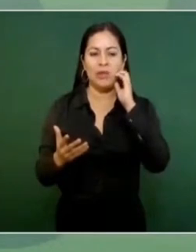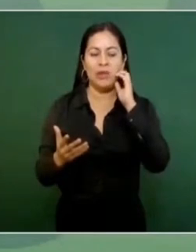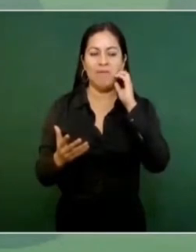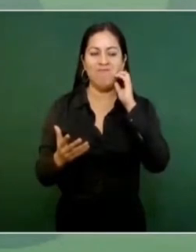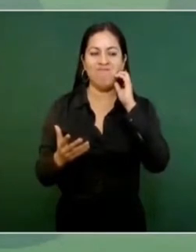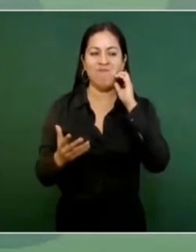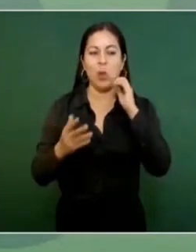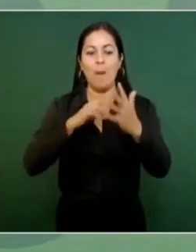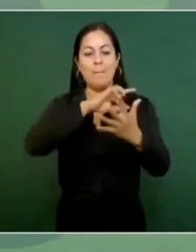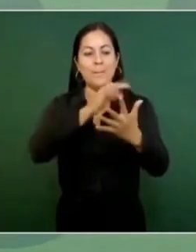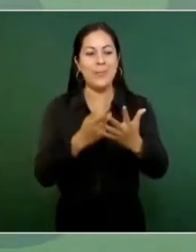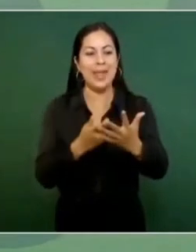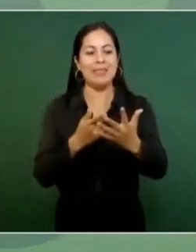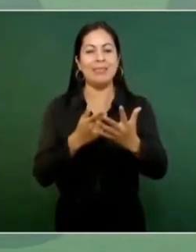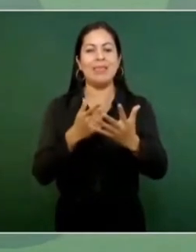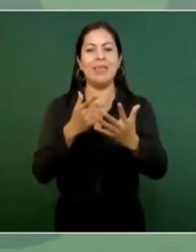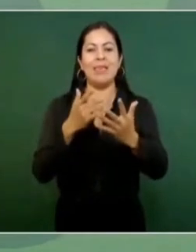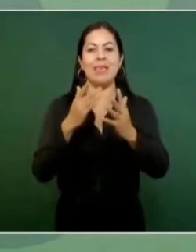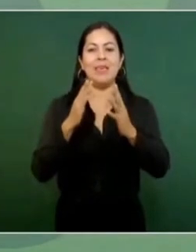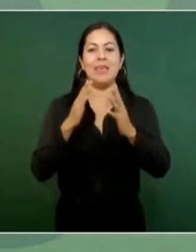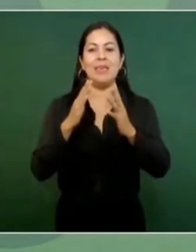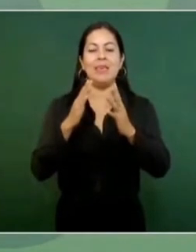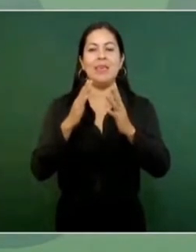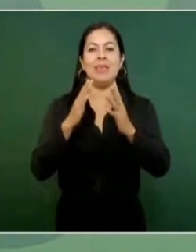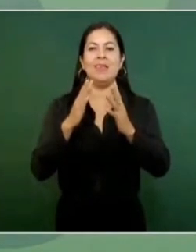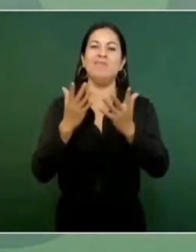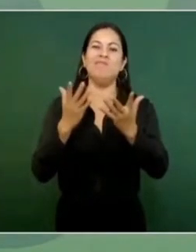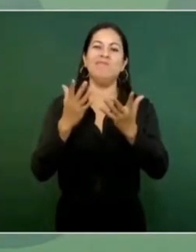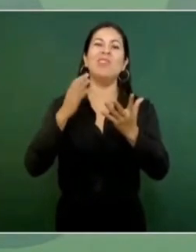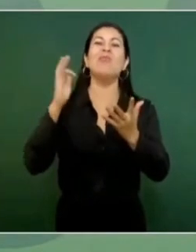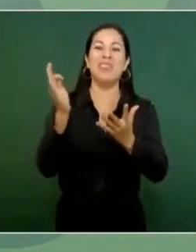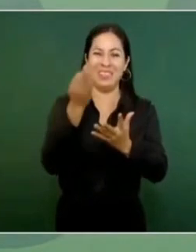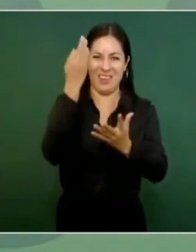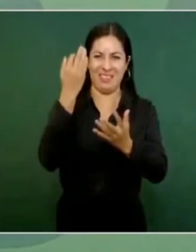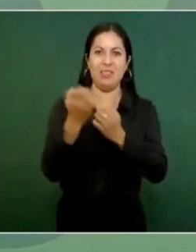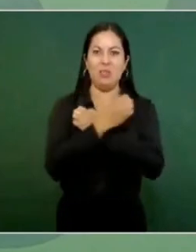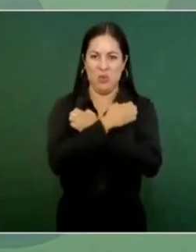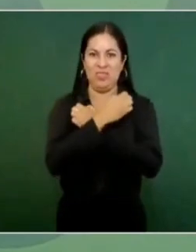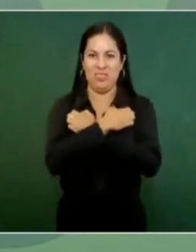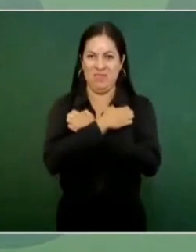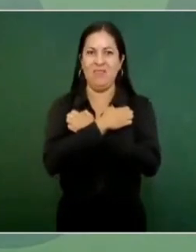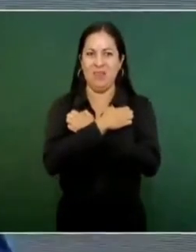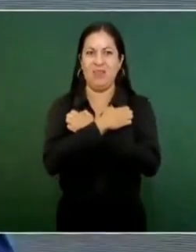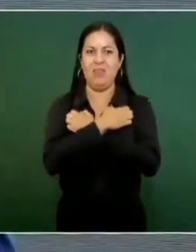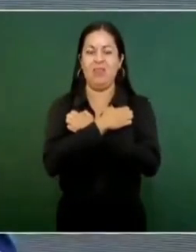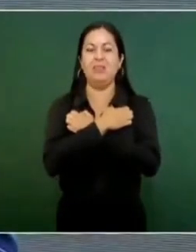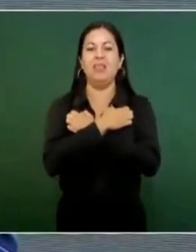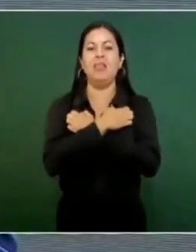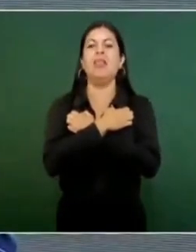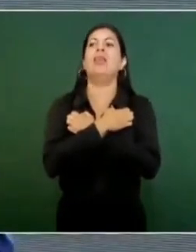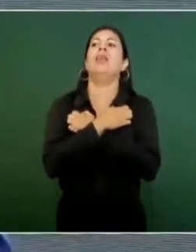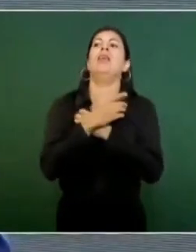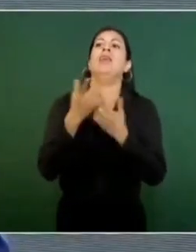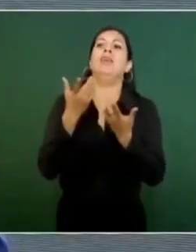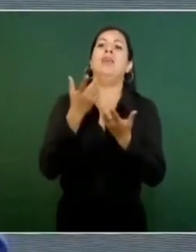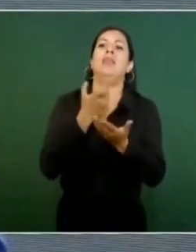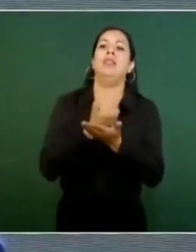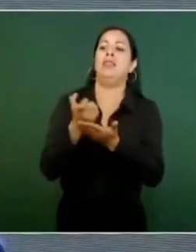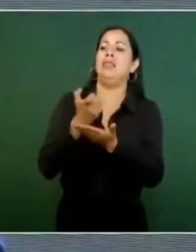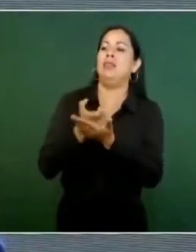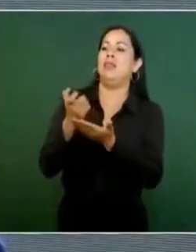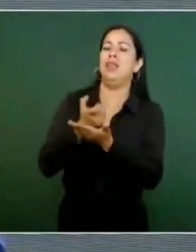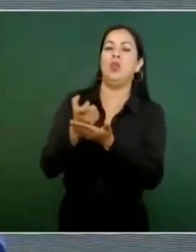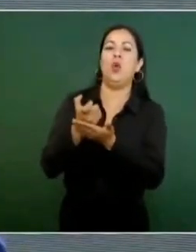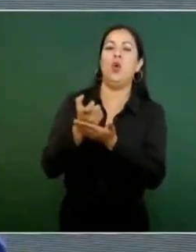educativa y le transferían los recursos a los estados